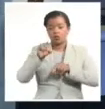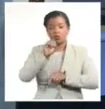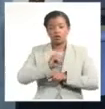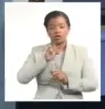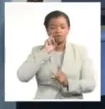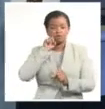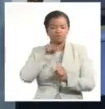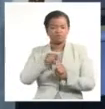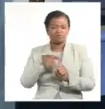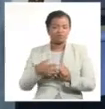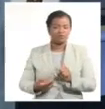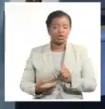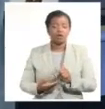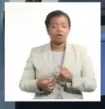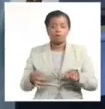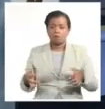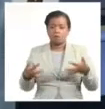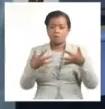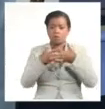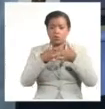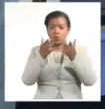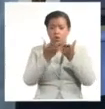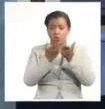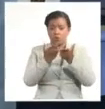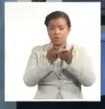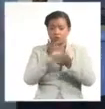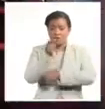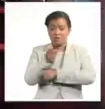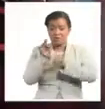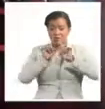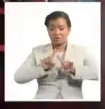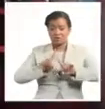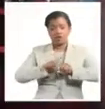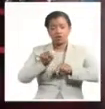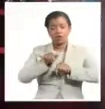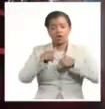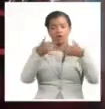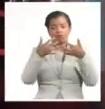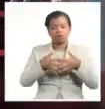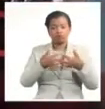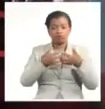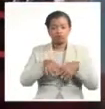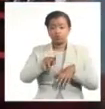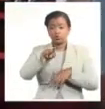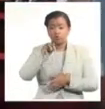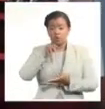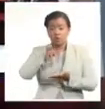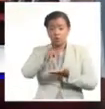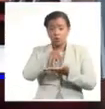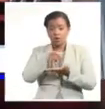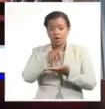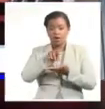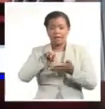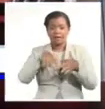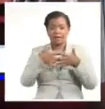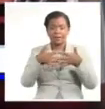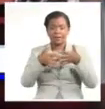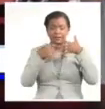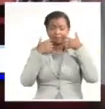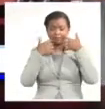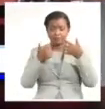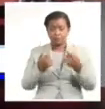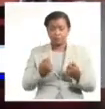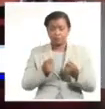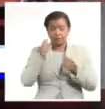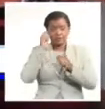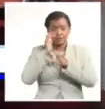reforzar el vínculo de la educación superior con el sector productivo. El nuevo centro tributa a sectores estratégicos de la economía y